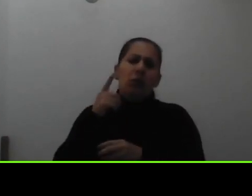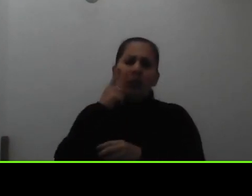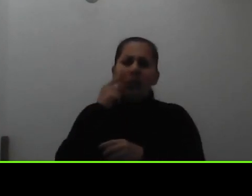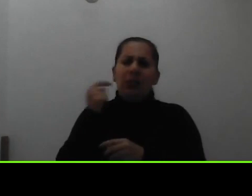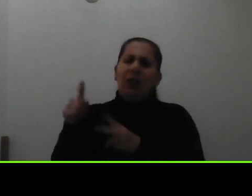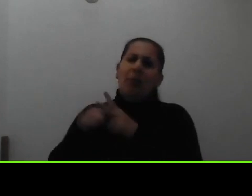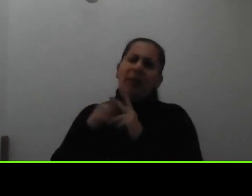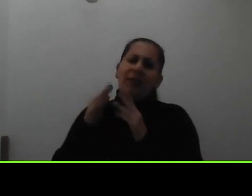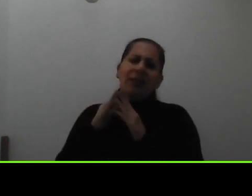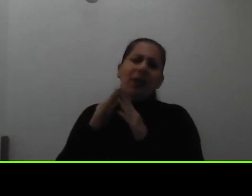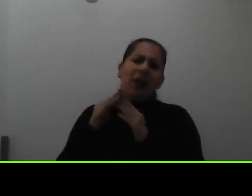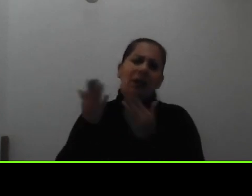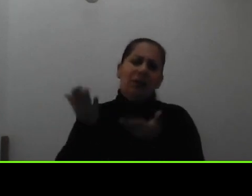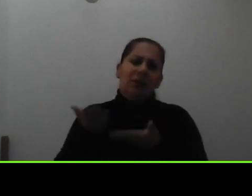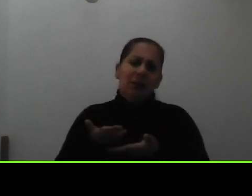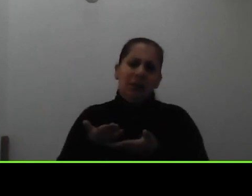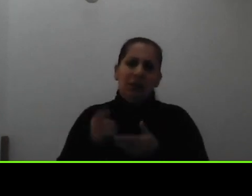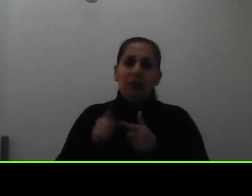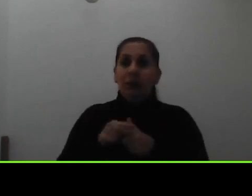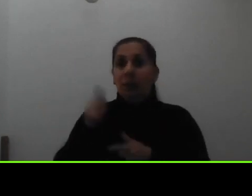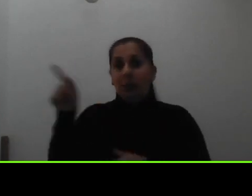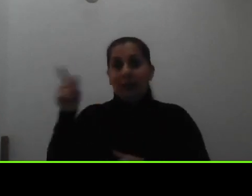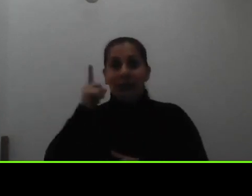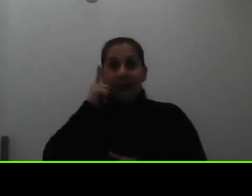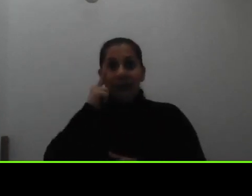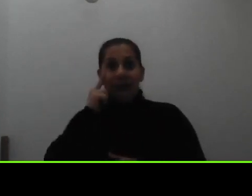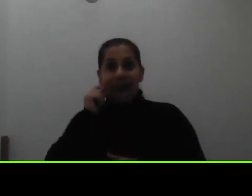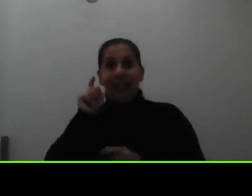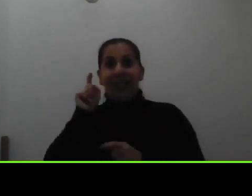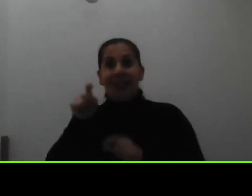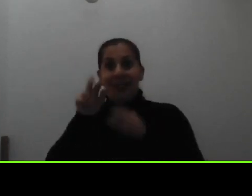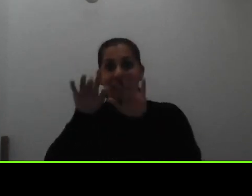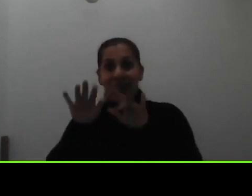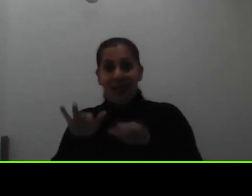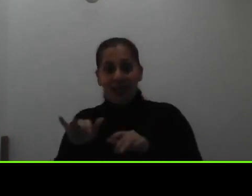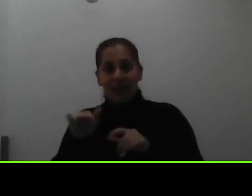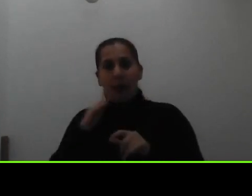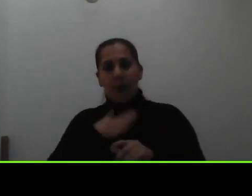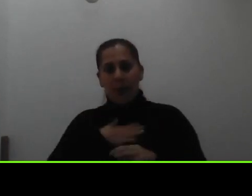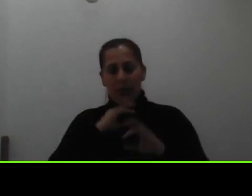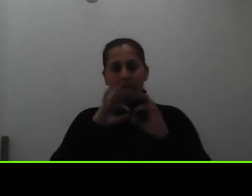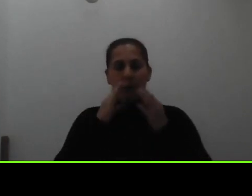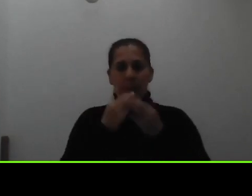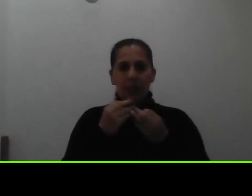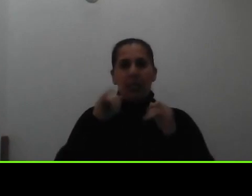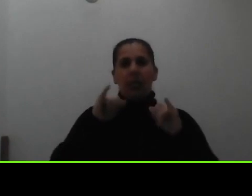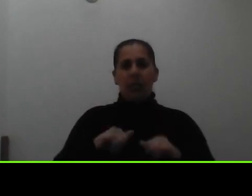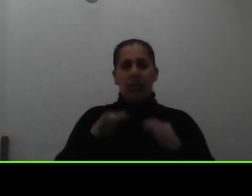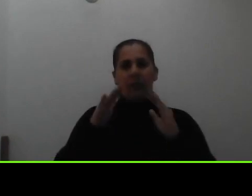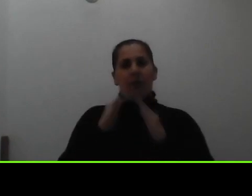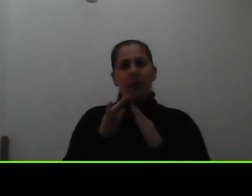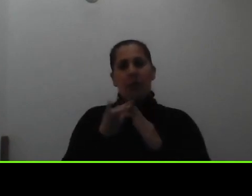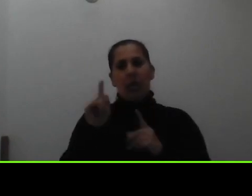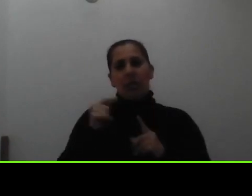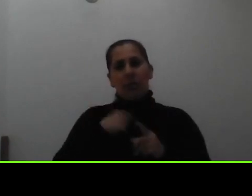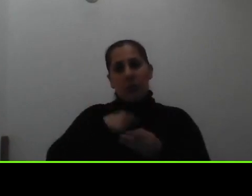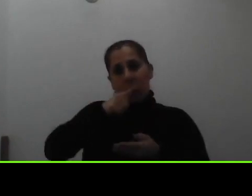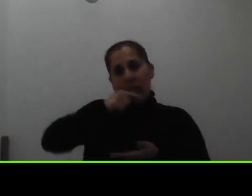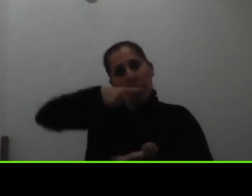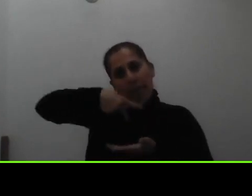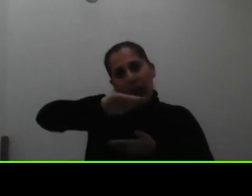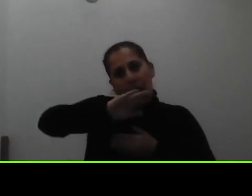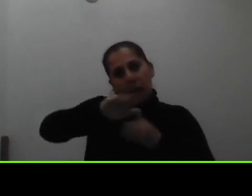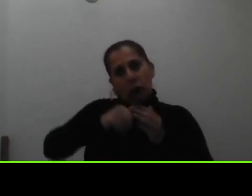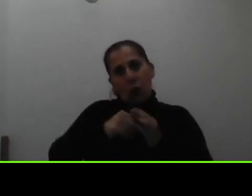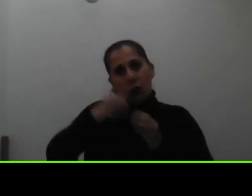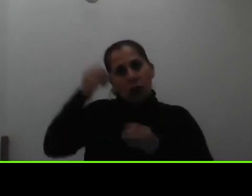hacer una carta diciendo que mi familia vive en la casa que está a nombre de ella y que los encargados de pagar los recibos somos